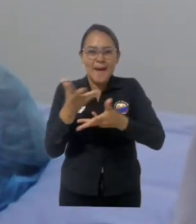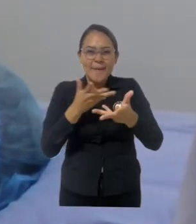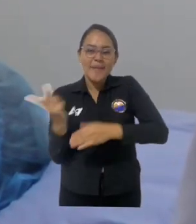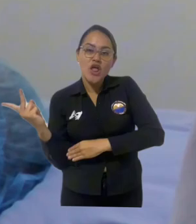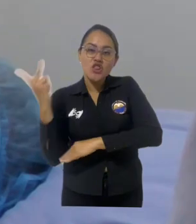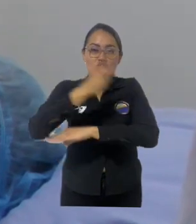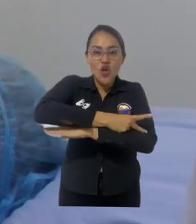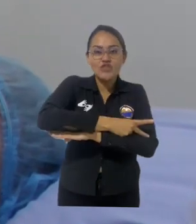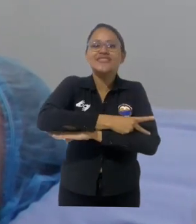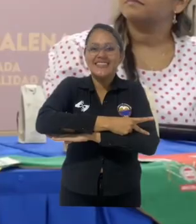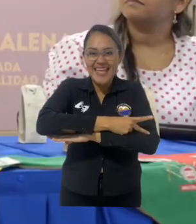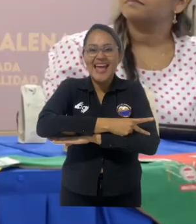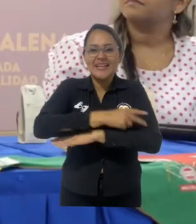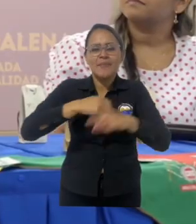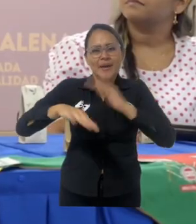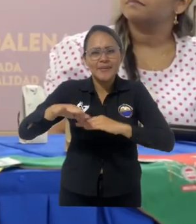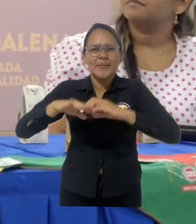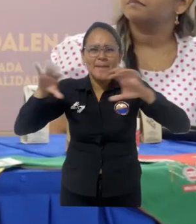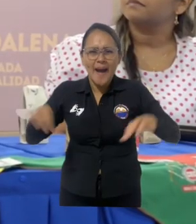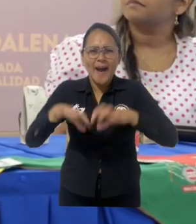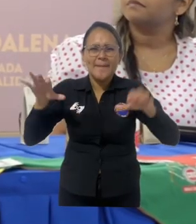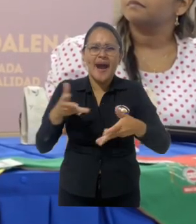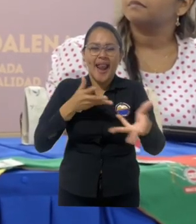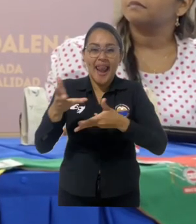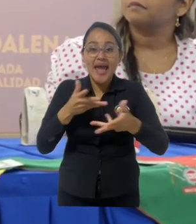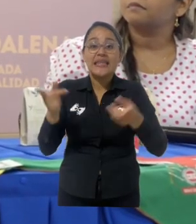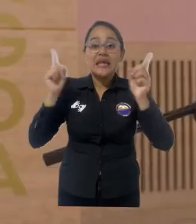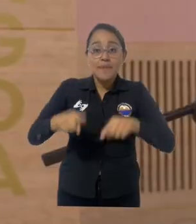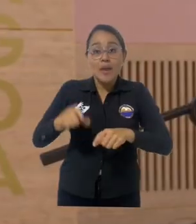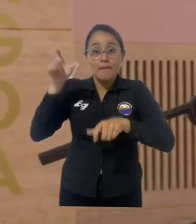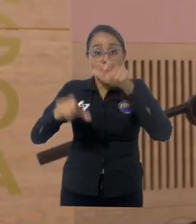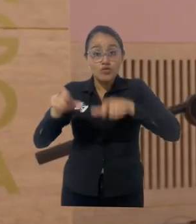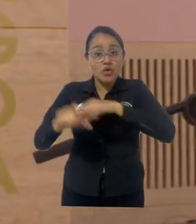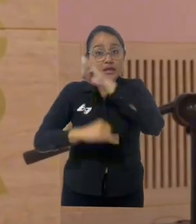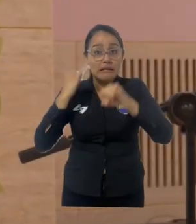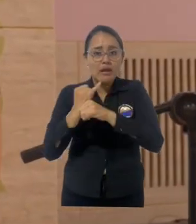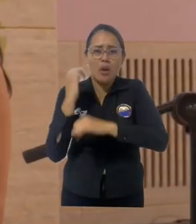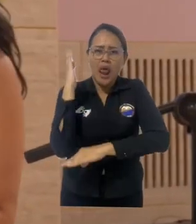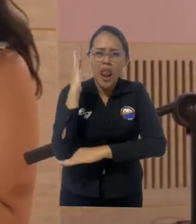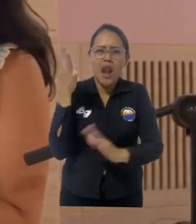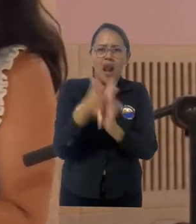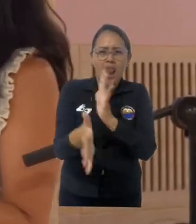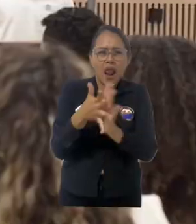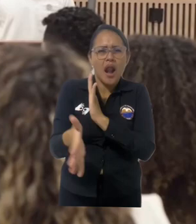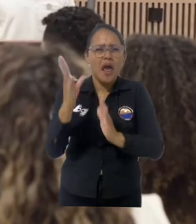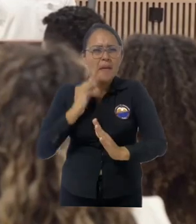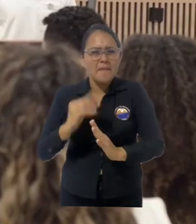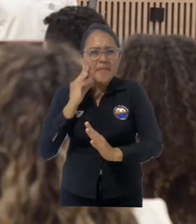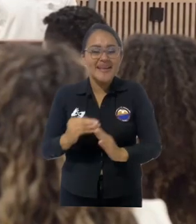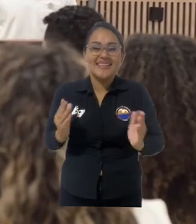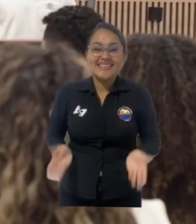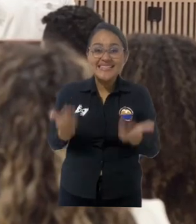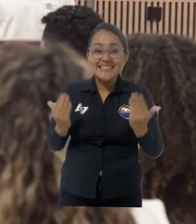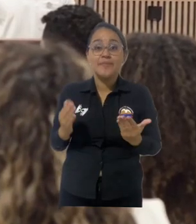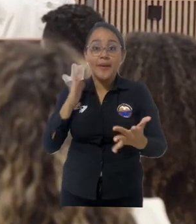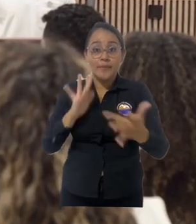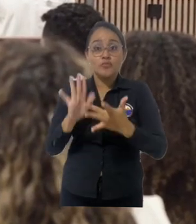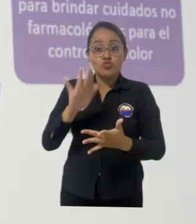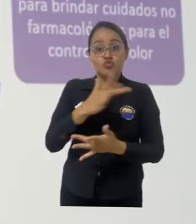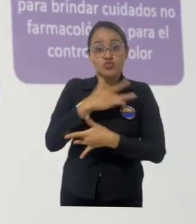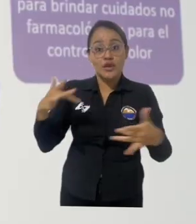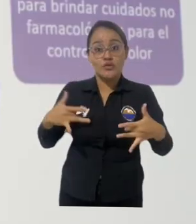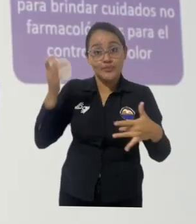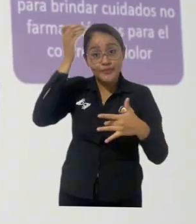¿cómo se está viendo afectada? 91 ponencias y 60 pósters se presentaron durante los dos días de Agenda Académica.